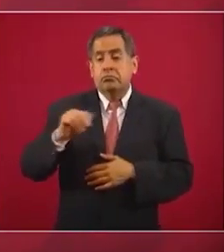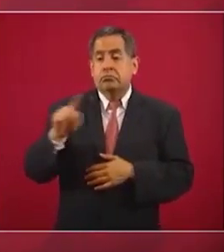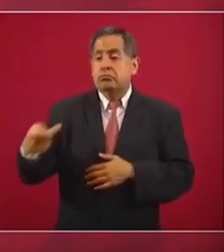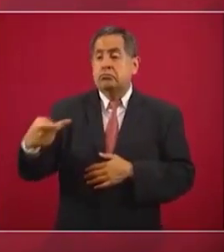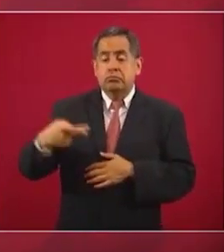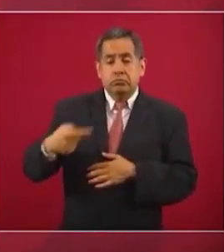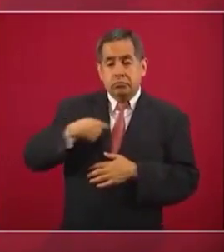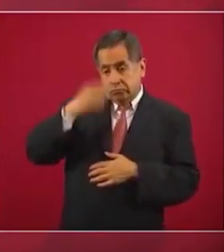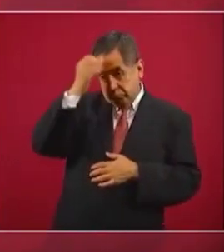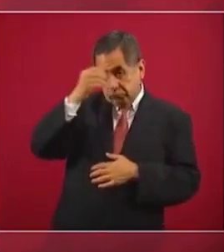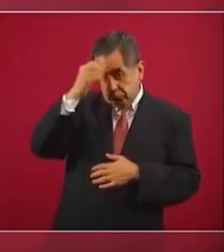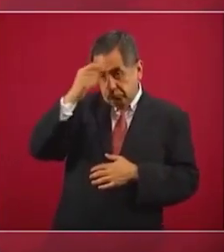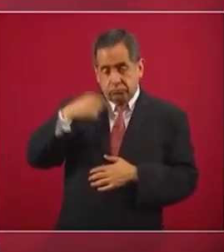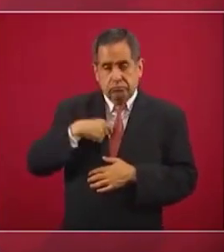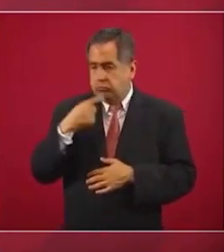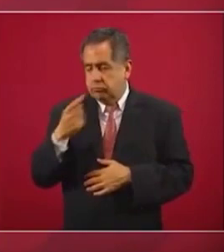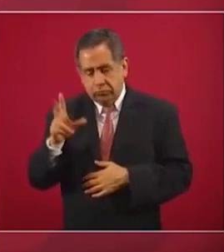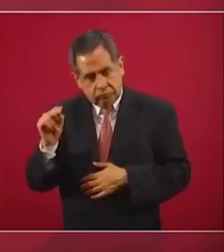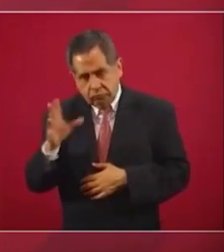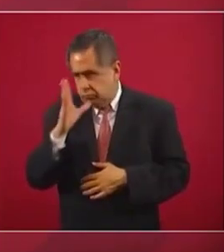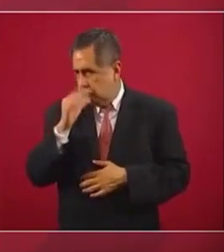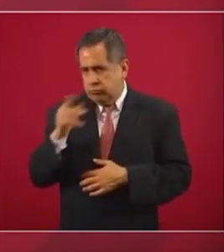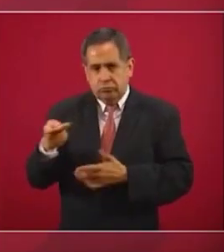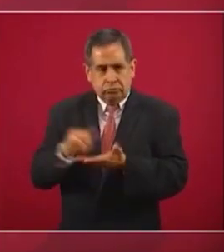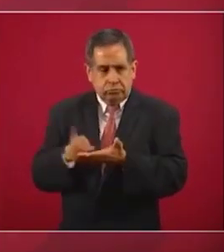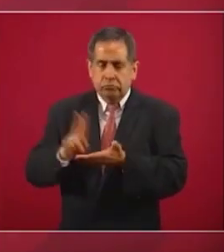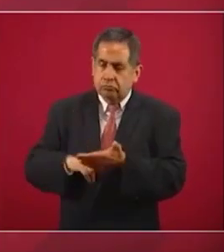no puede ser eso.